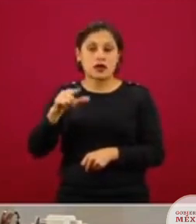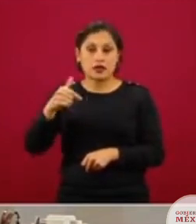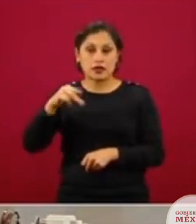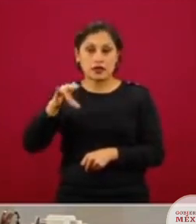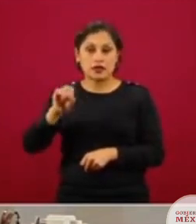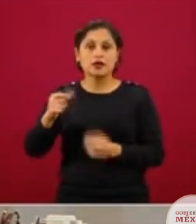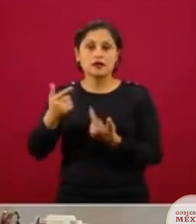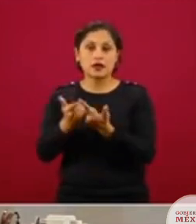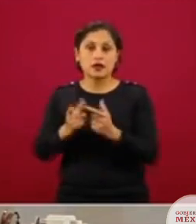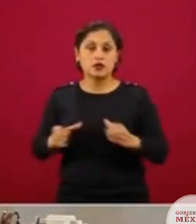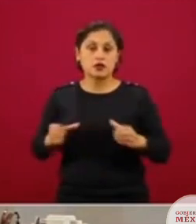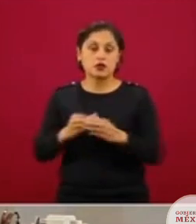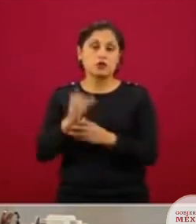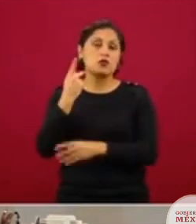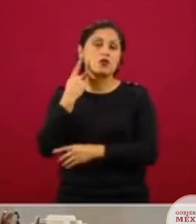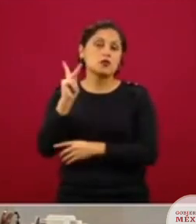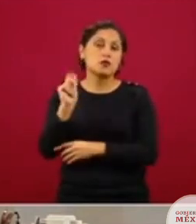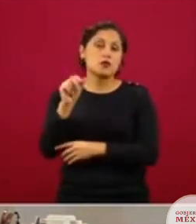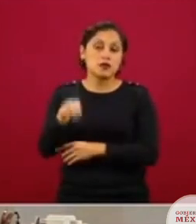fracción parlamentaria del PAN,